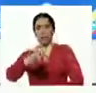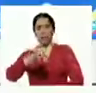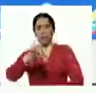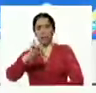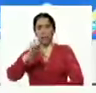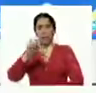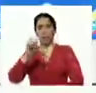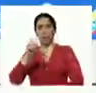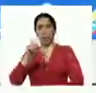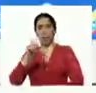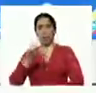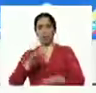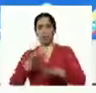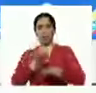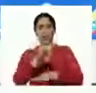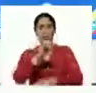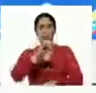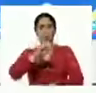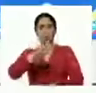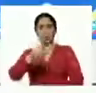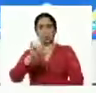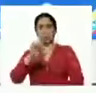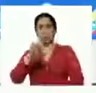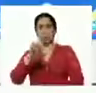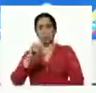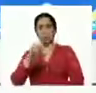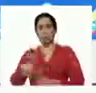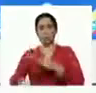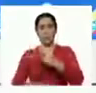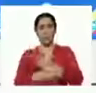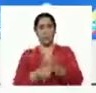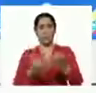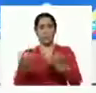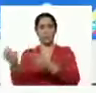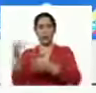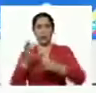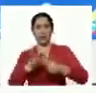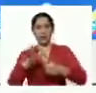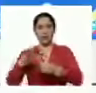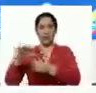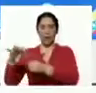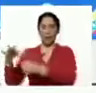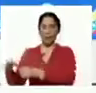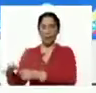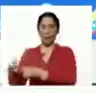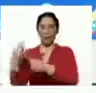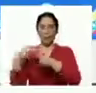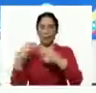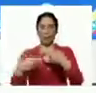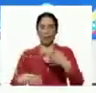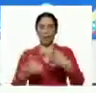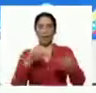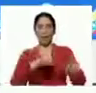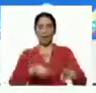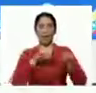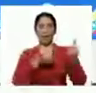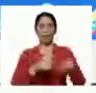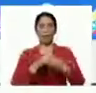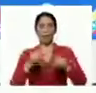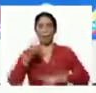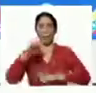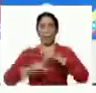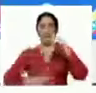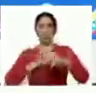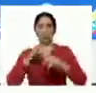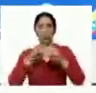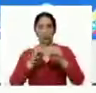municipio Ospino vamos a la entrega de semillas e insumos agrícolas para la producción de esa